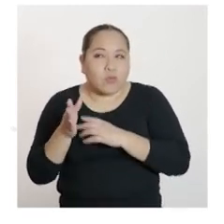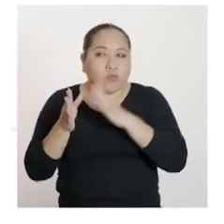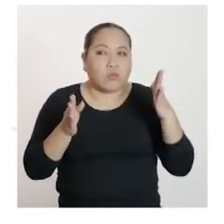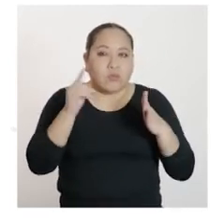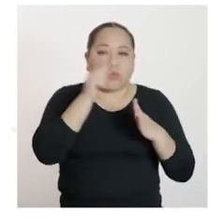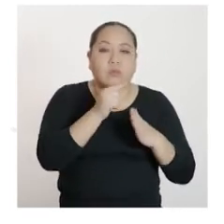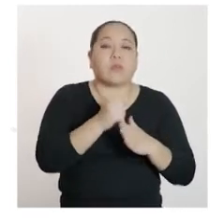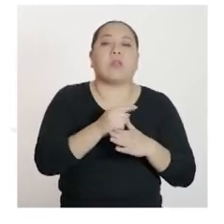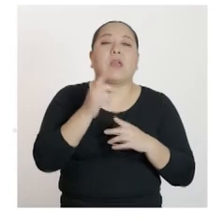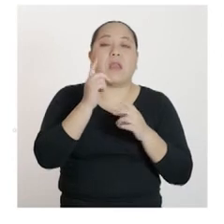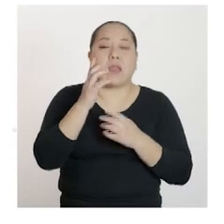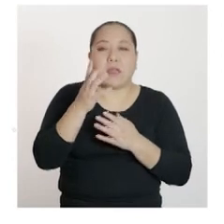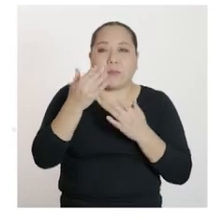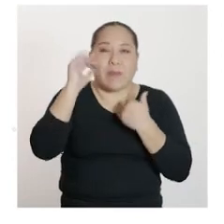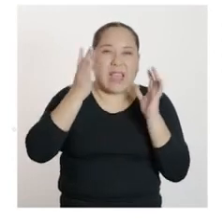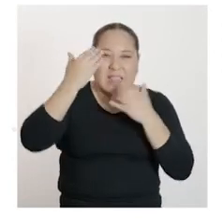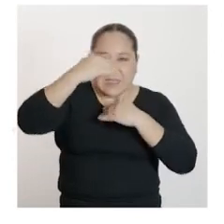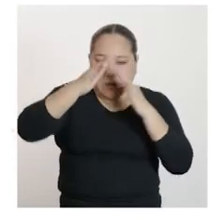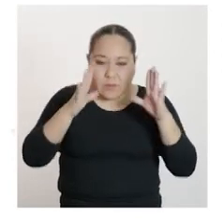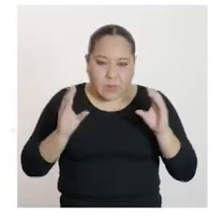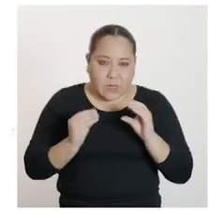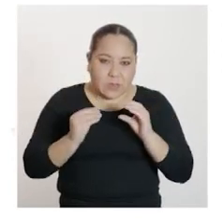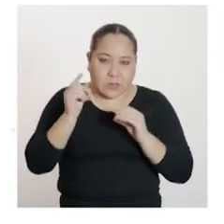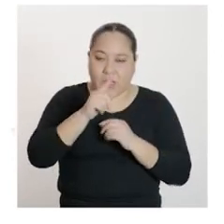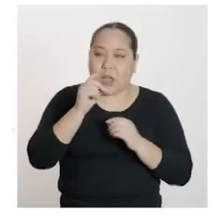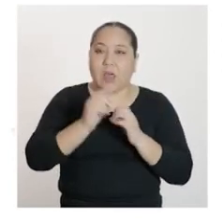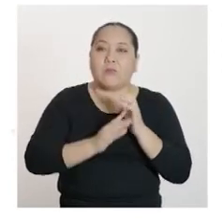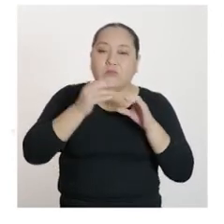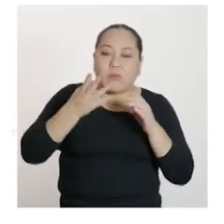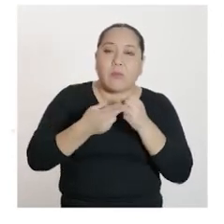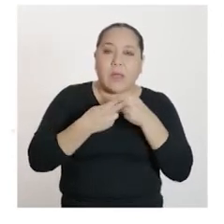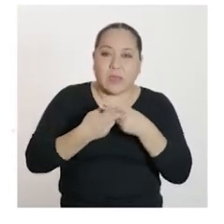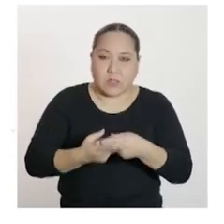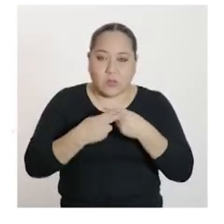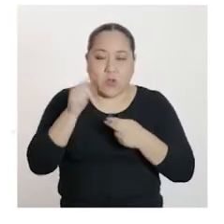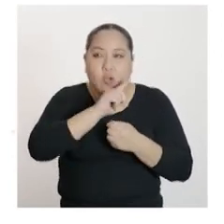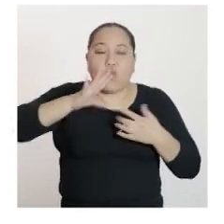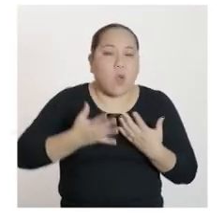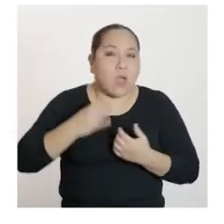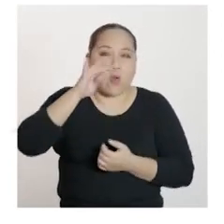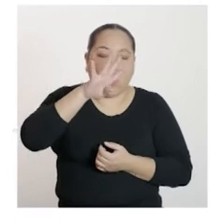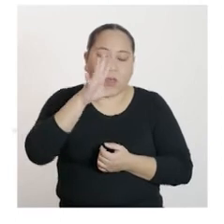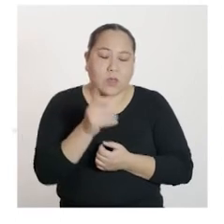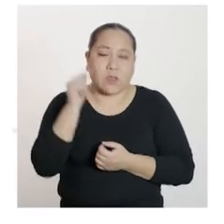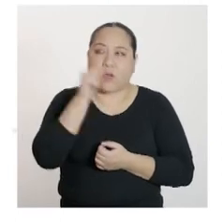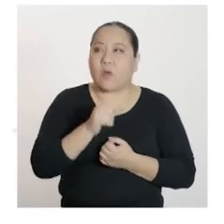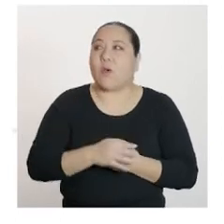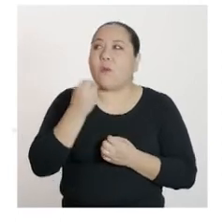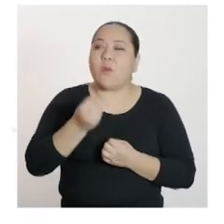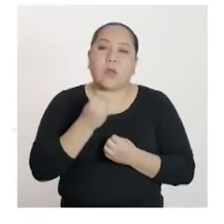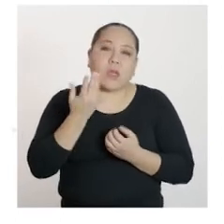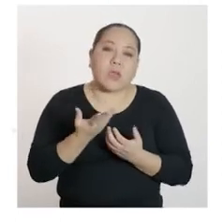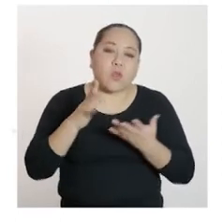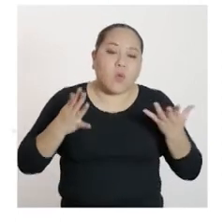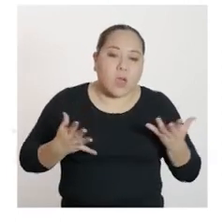molde en forma de prisma rectangular no tendría longitud. Tampoco podría ser 45, pues no dejaría medida para